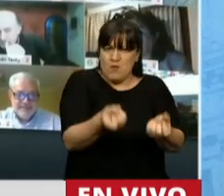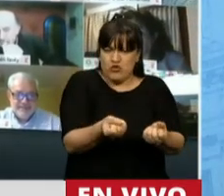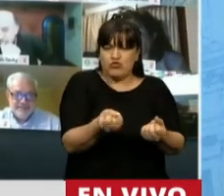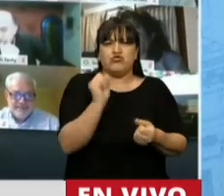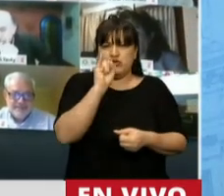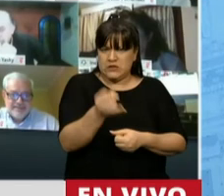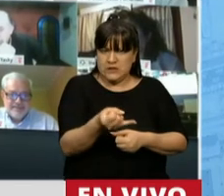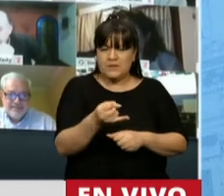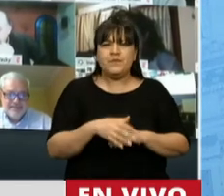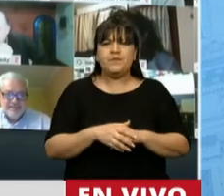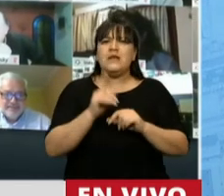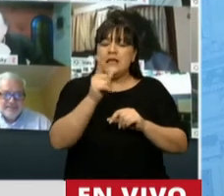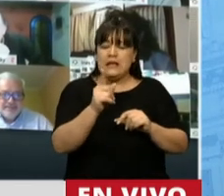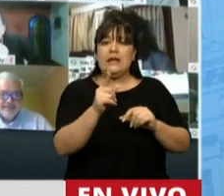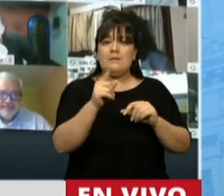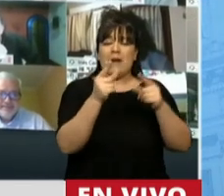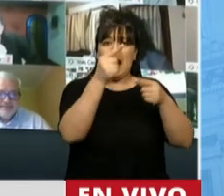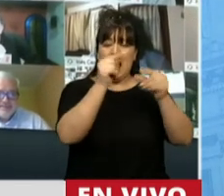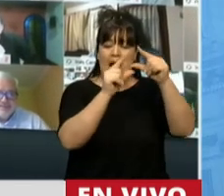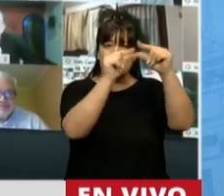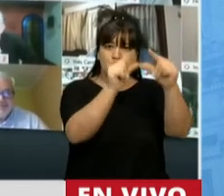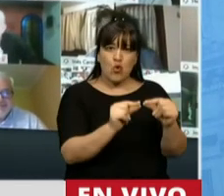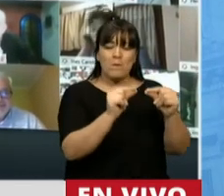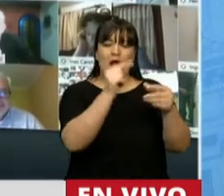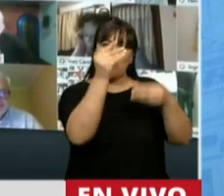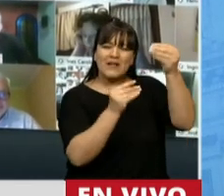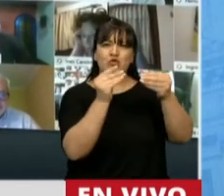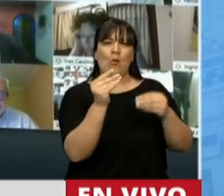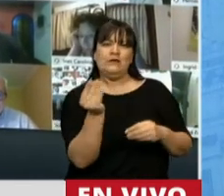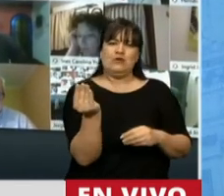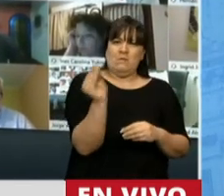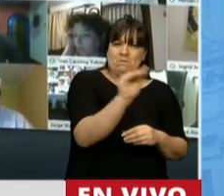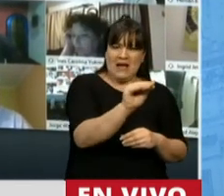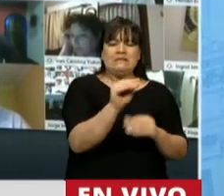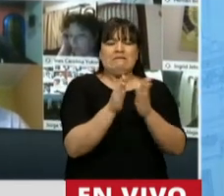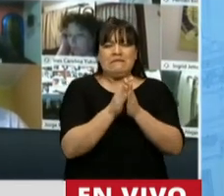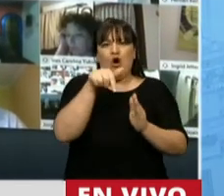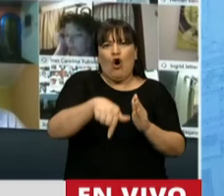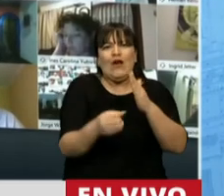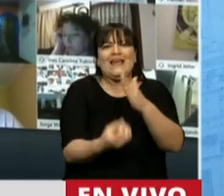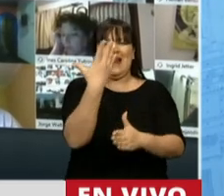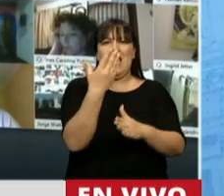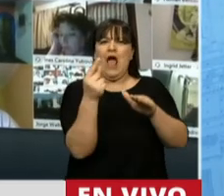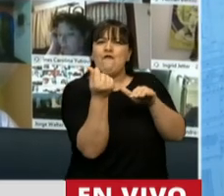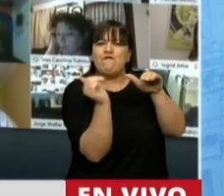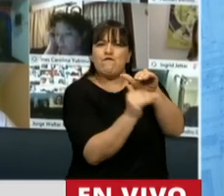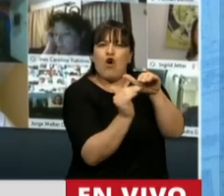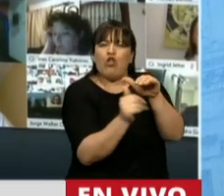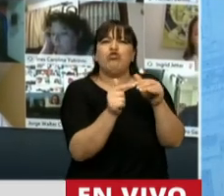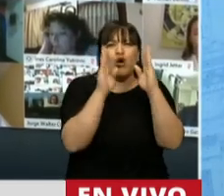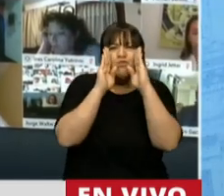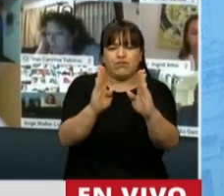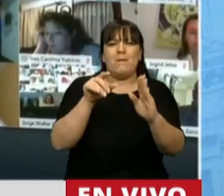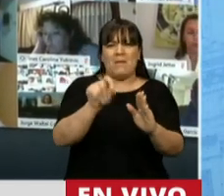en la ampliación presupuestaria hoy queremos y dejemos creado este fondo particularmente para la